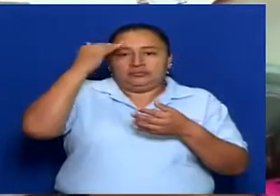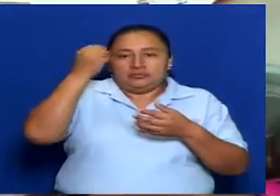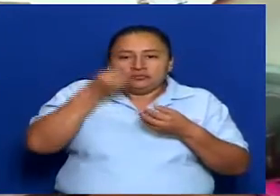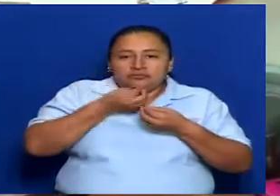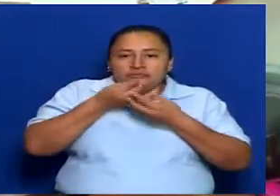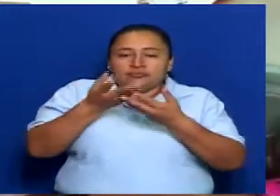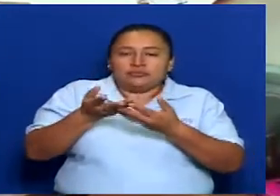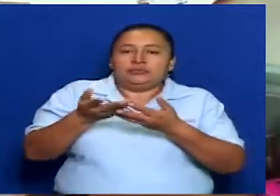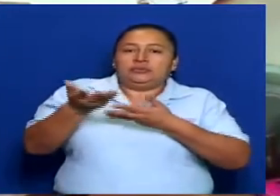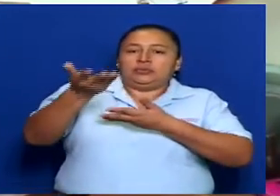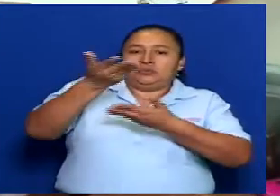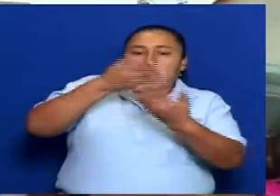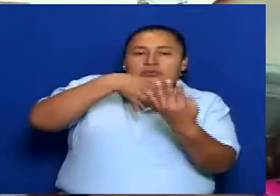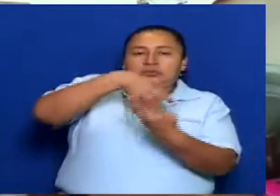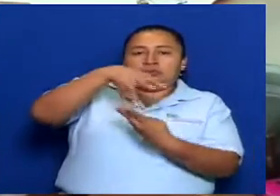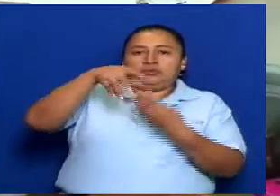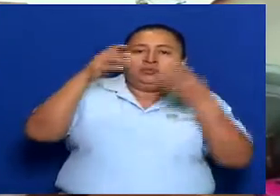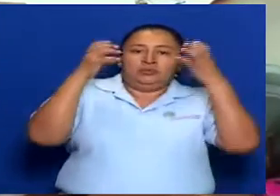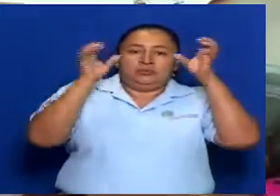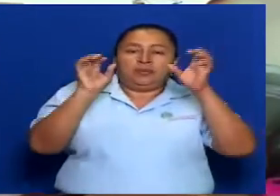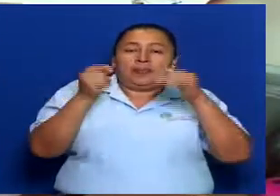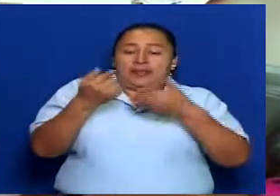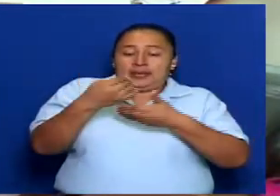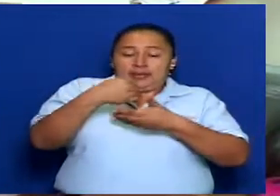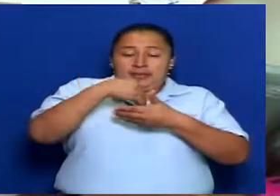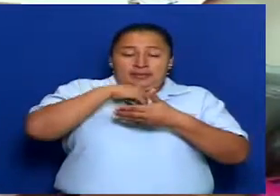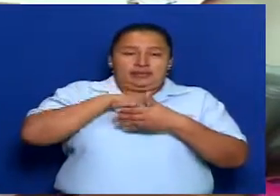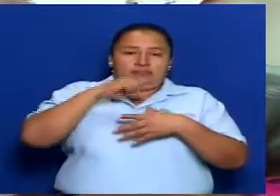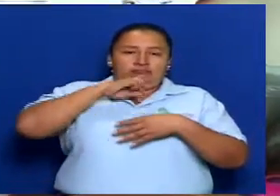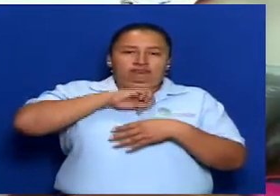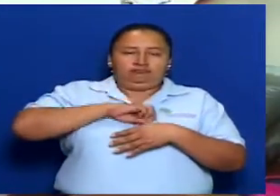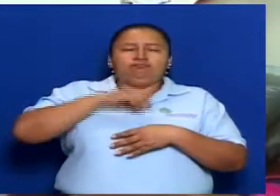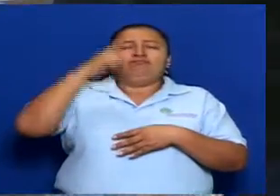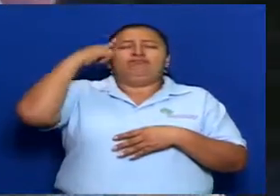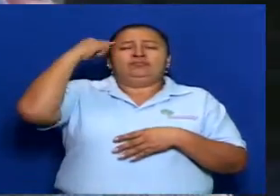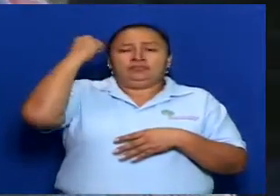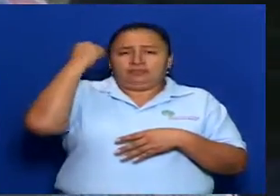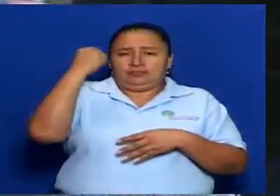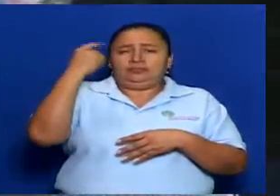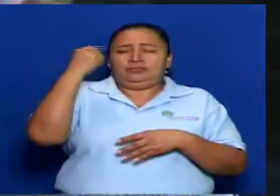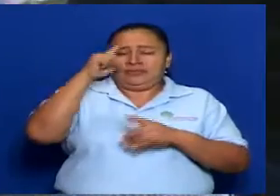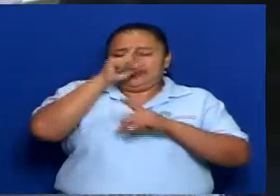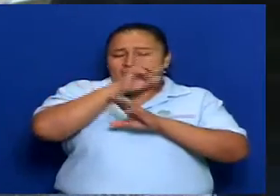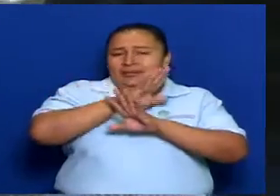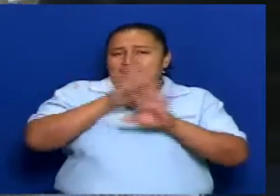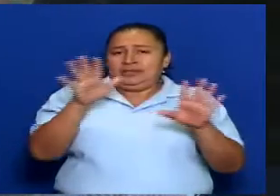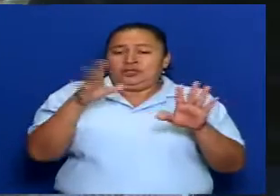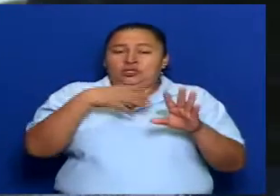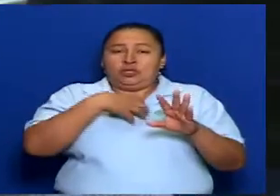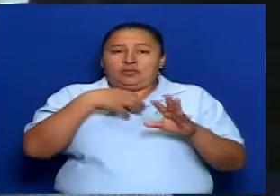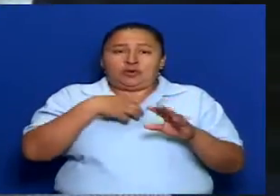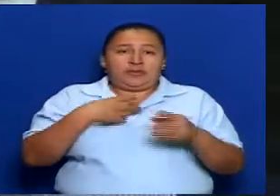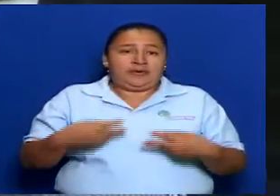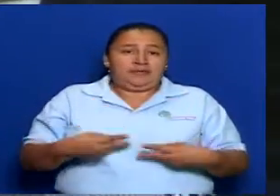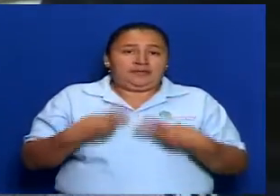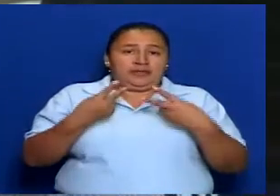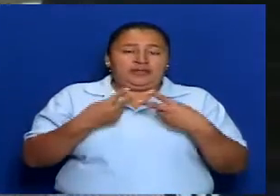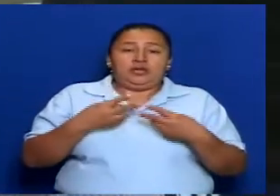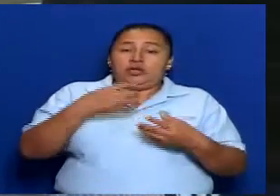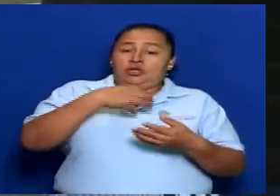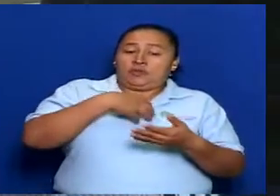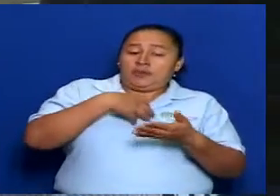interculturalidad para que lo interioricemos y que realmente nuestras actitudes, nuestras